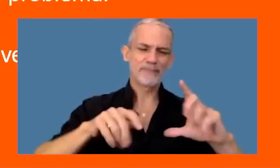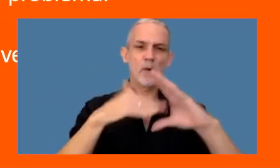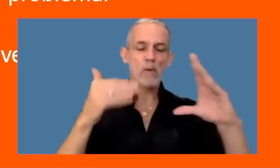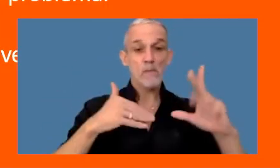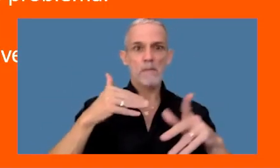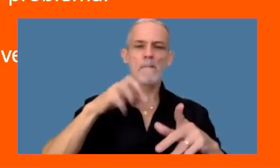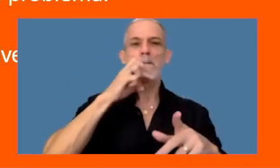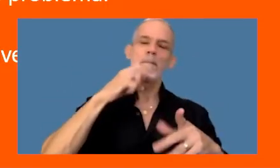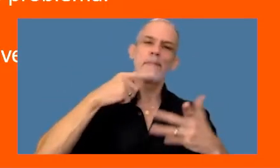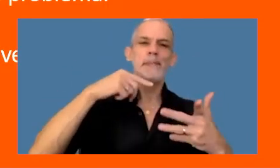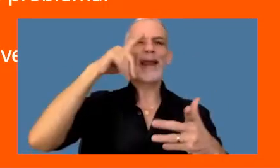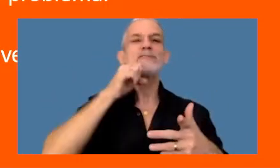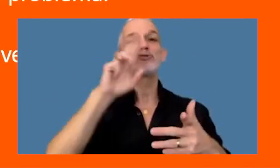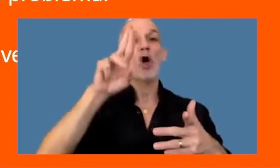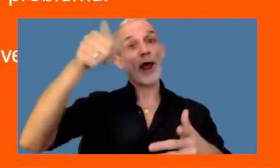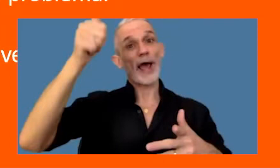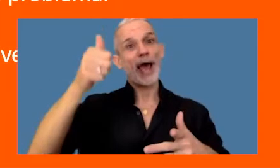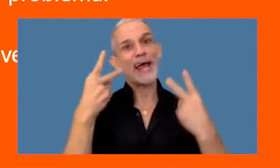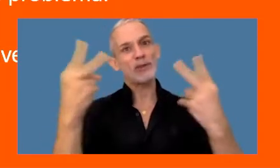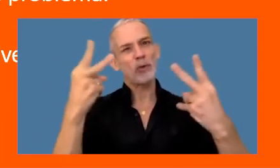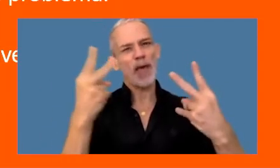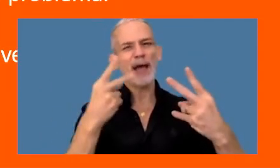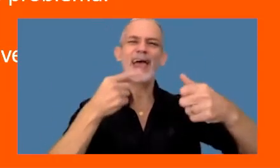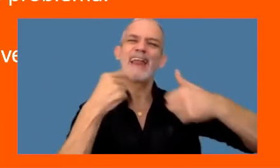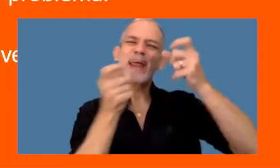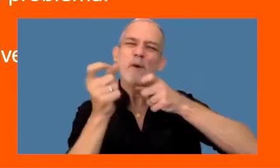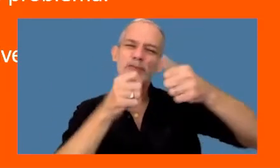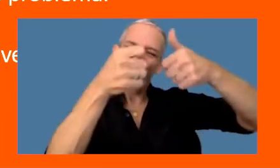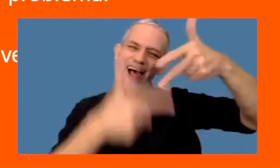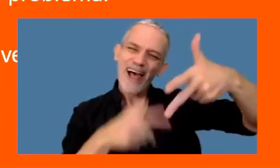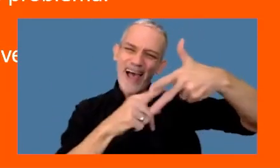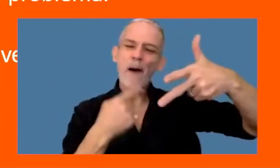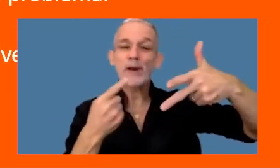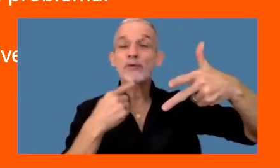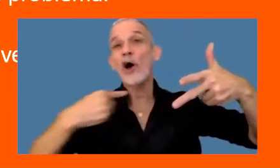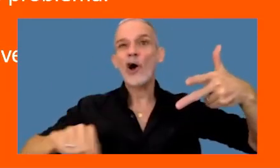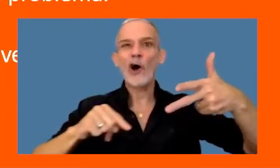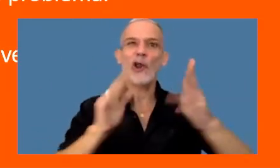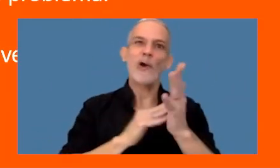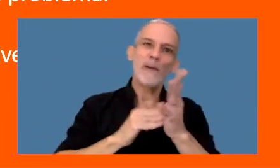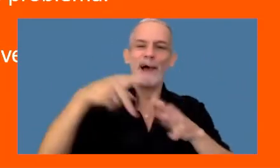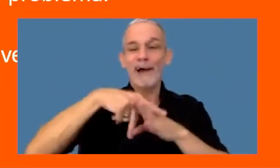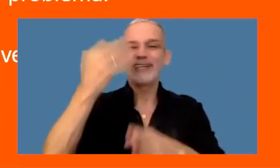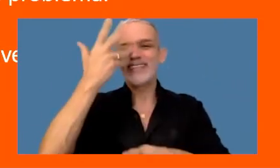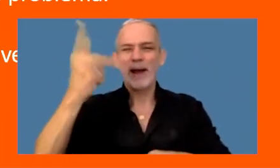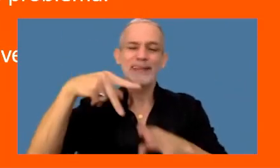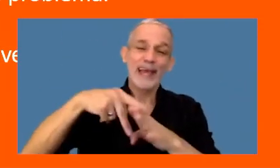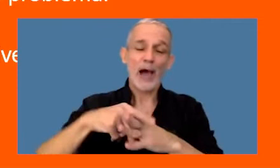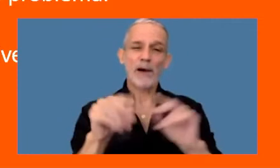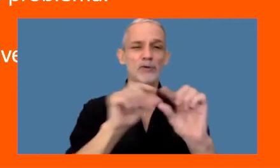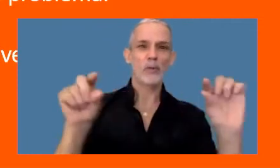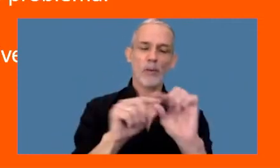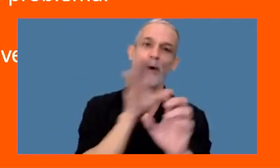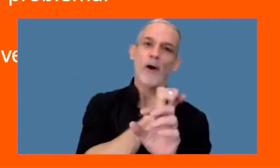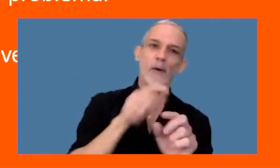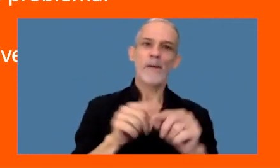Néstor ganate un viaje a Cancún contestame la trivia y decime de qué color era el caballo blanco de San Martín pone tu usuario tu password